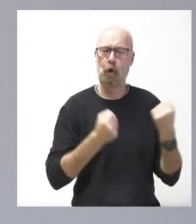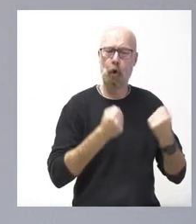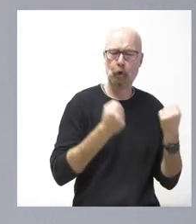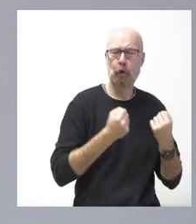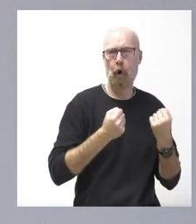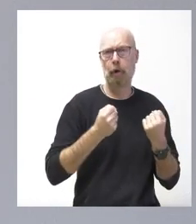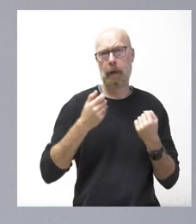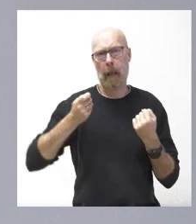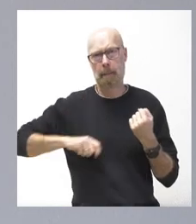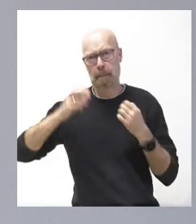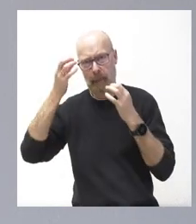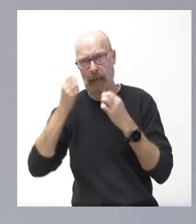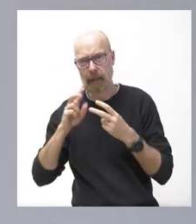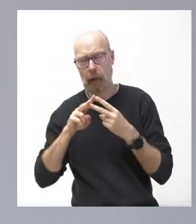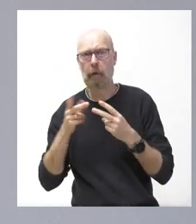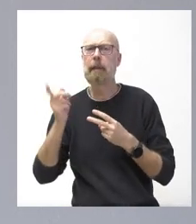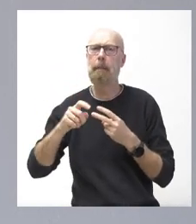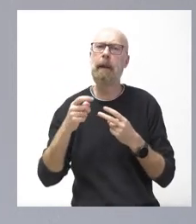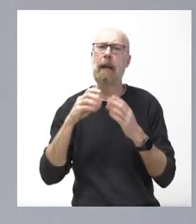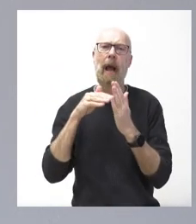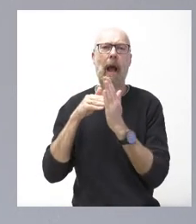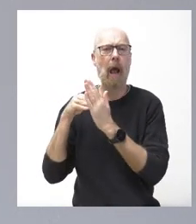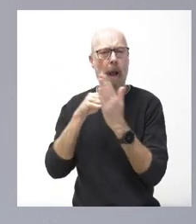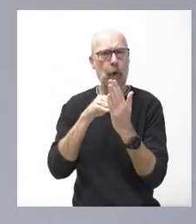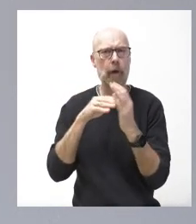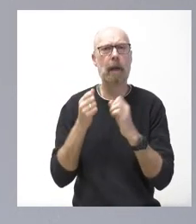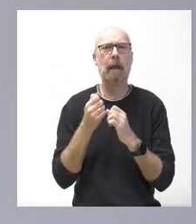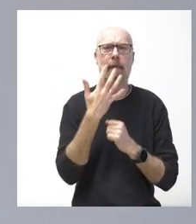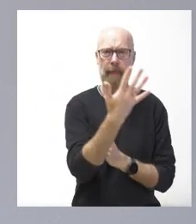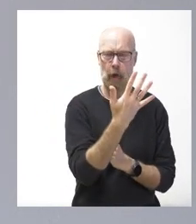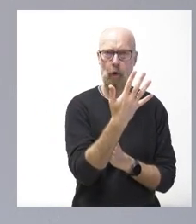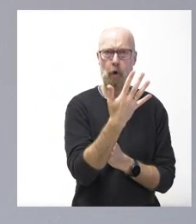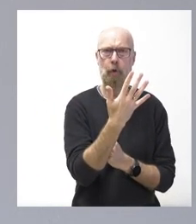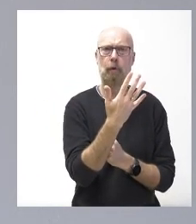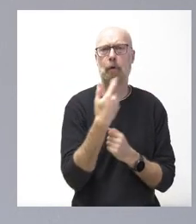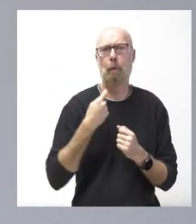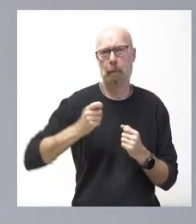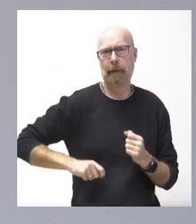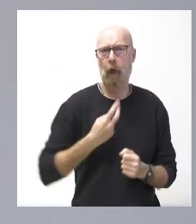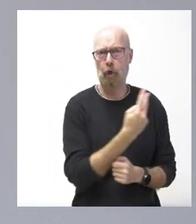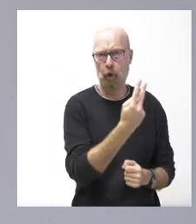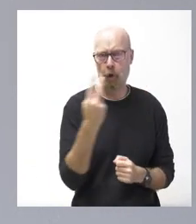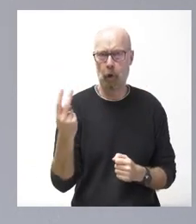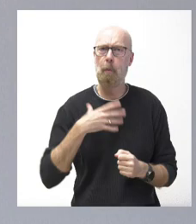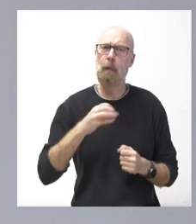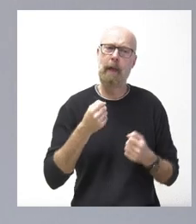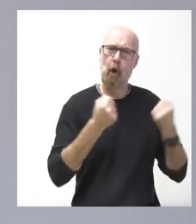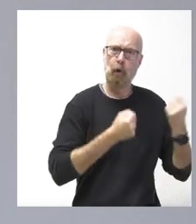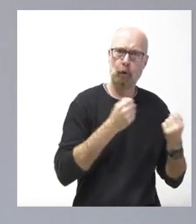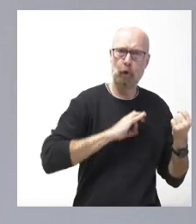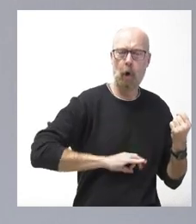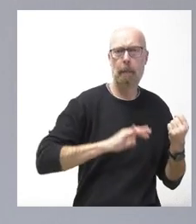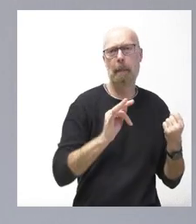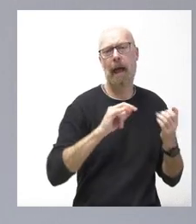pick-ups, otras cinco con diez profesionales, conductor y otro suele ser o un agente medioambiental o un técnico que van a